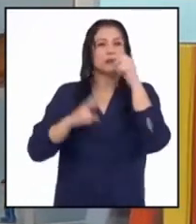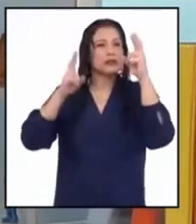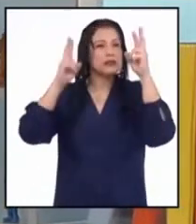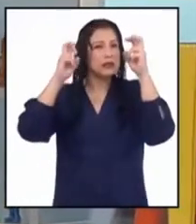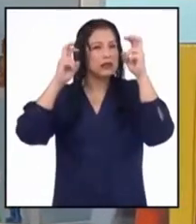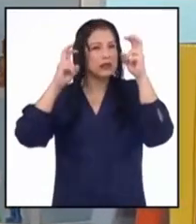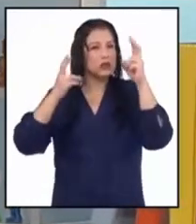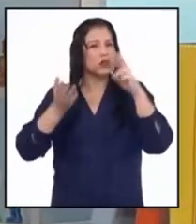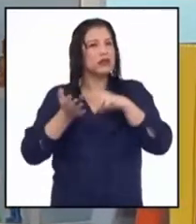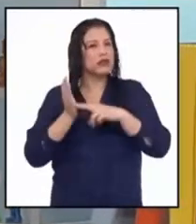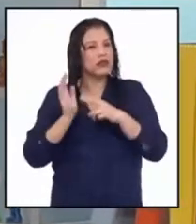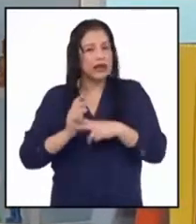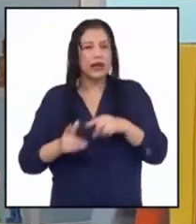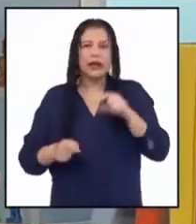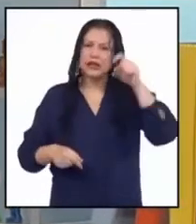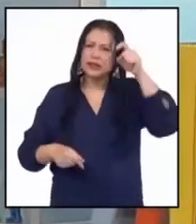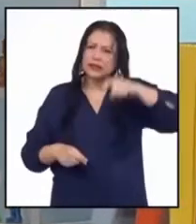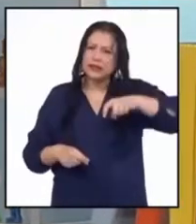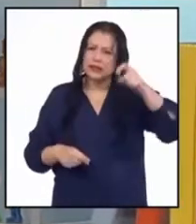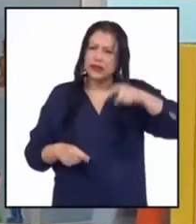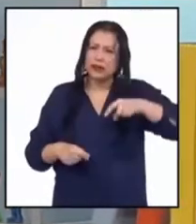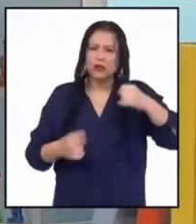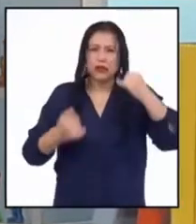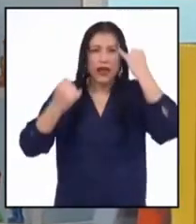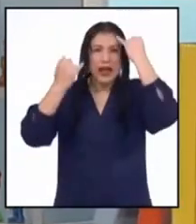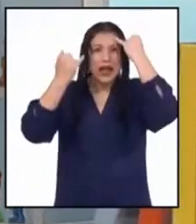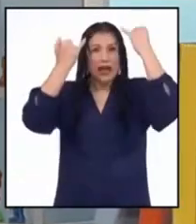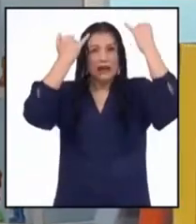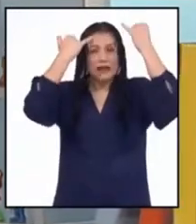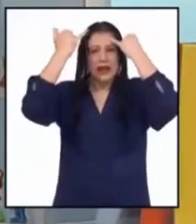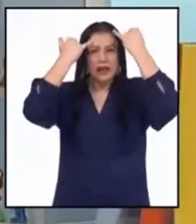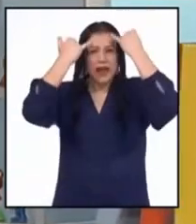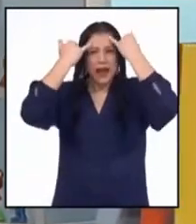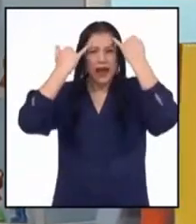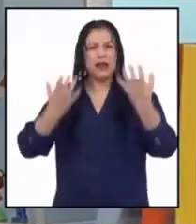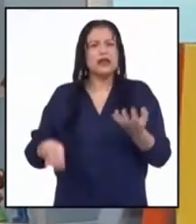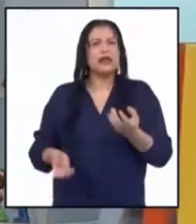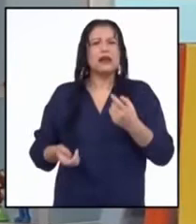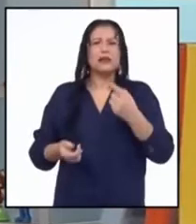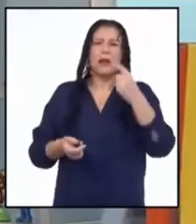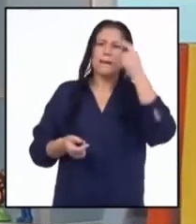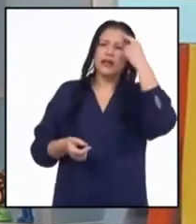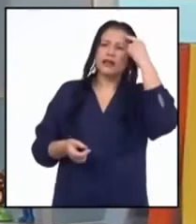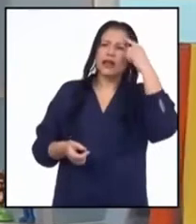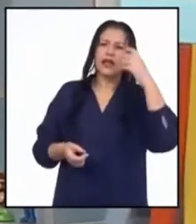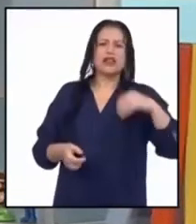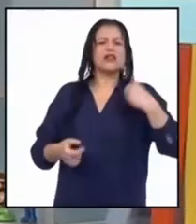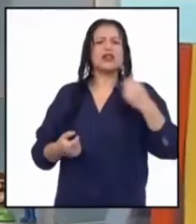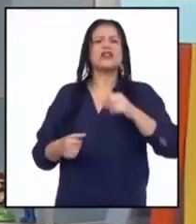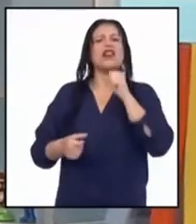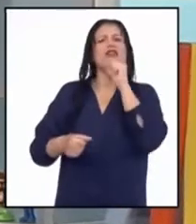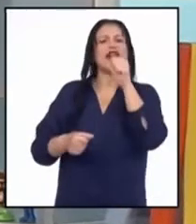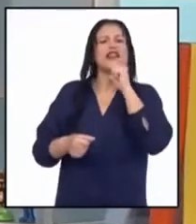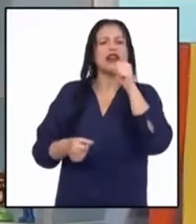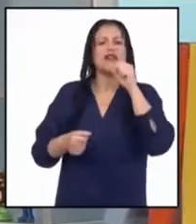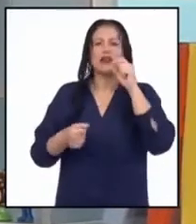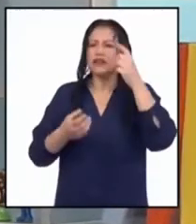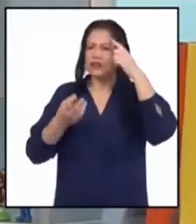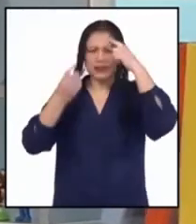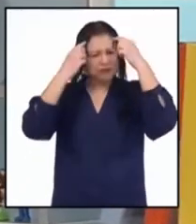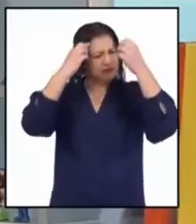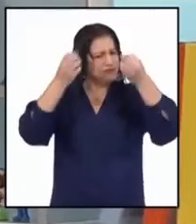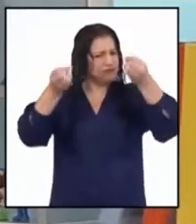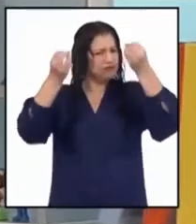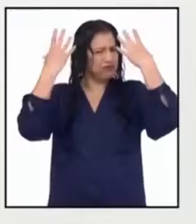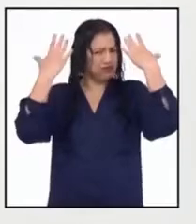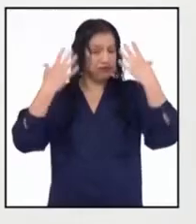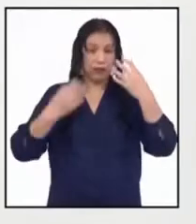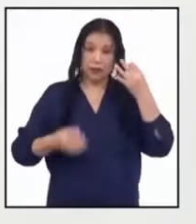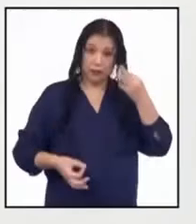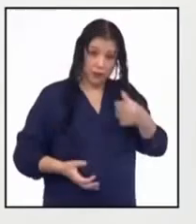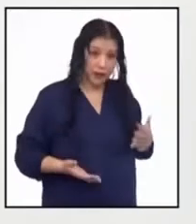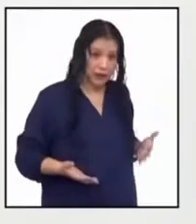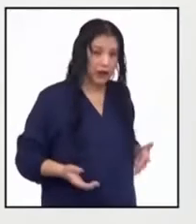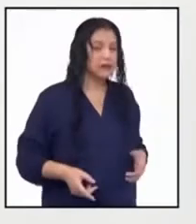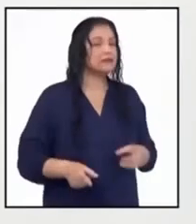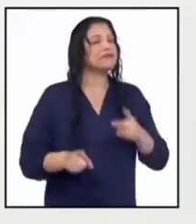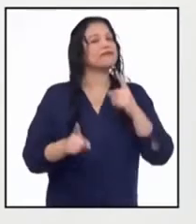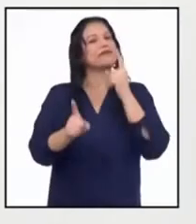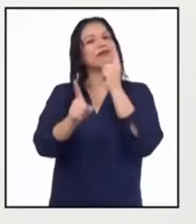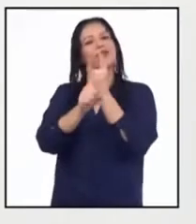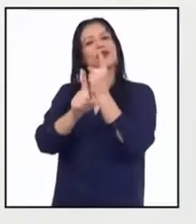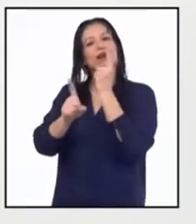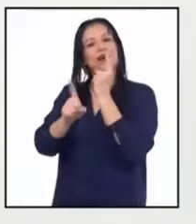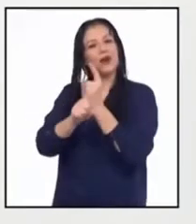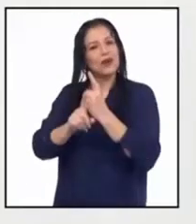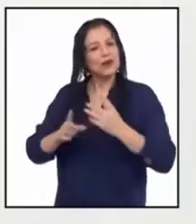que hay que dejar atrás la idea de que a las y los adolescentes les falta algo. ¿Cierto, profesora Patricia? Cierto,